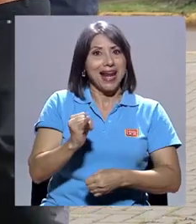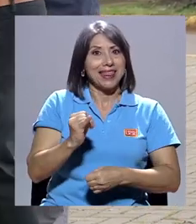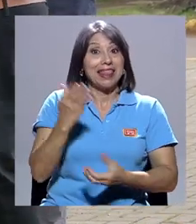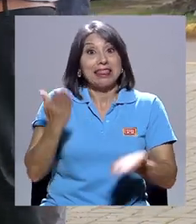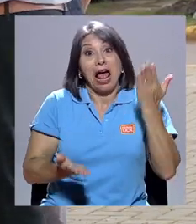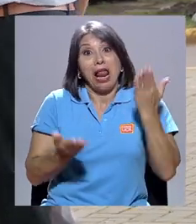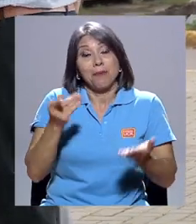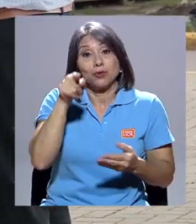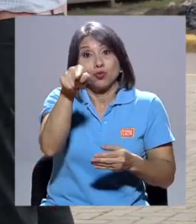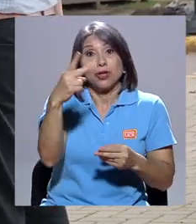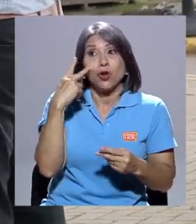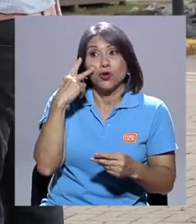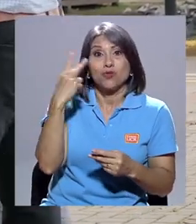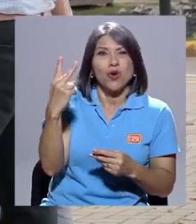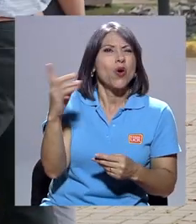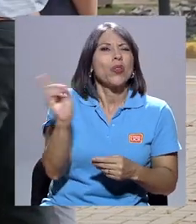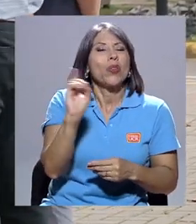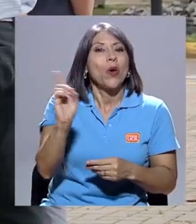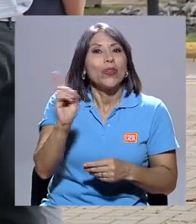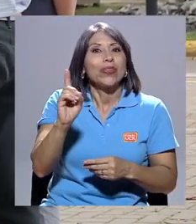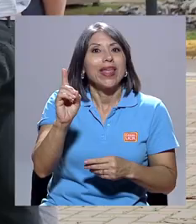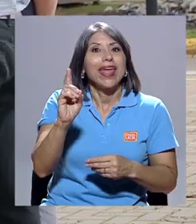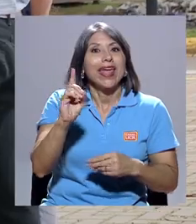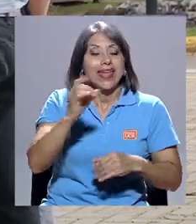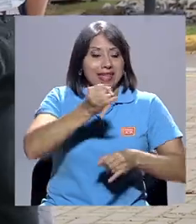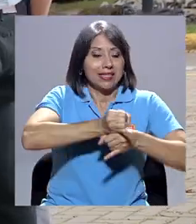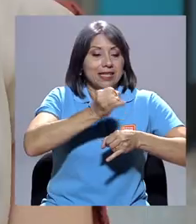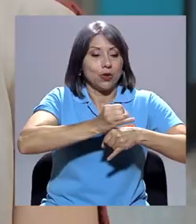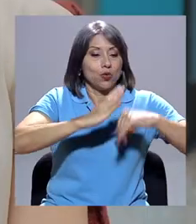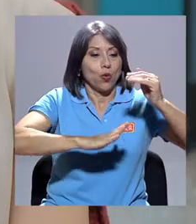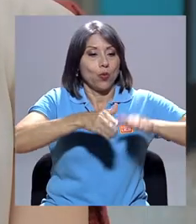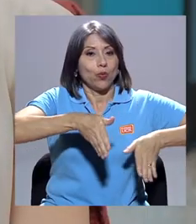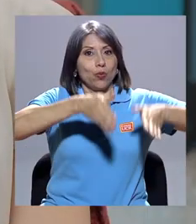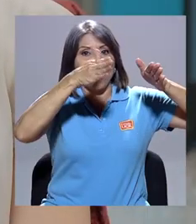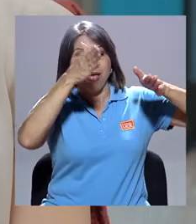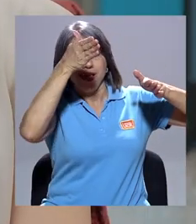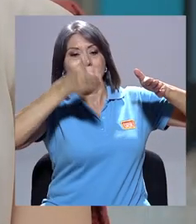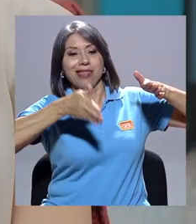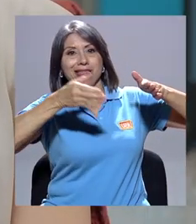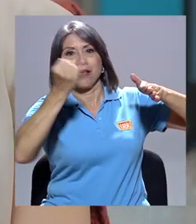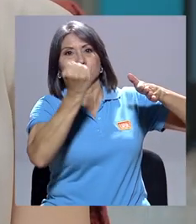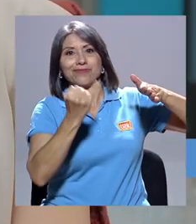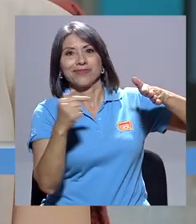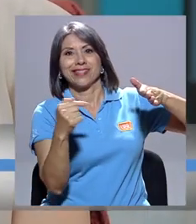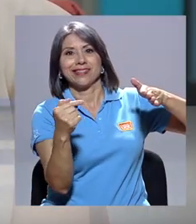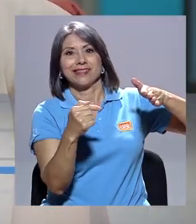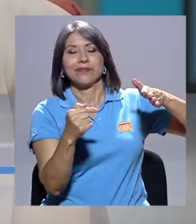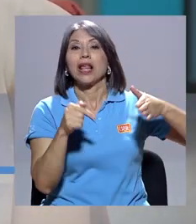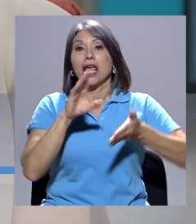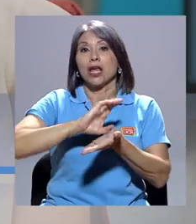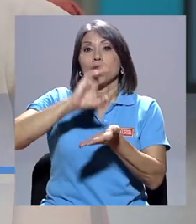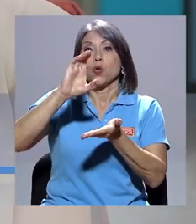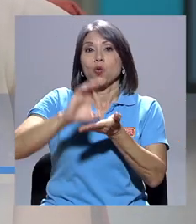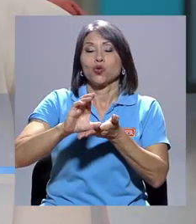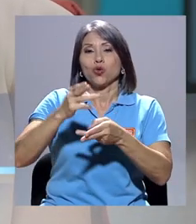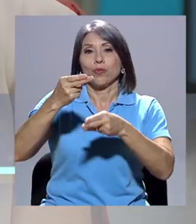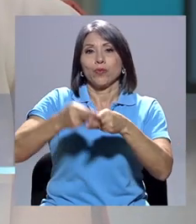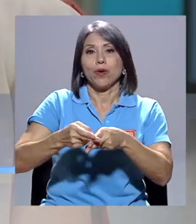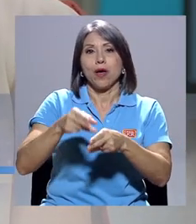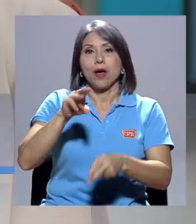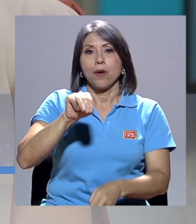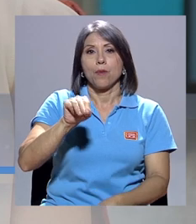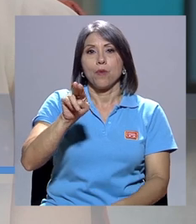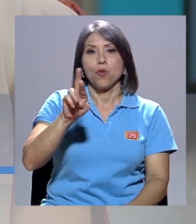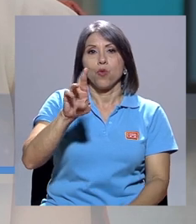tocado observar fuera de las instalaciones del instituto. En el curso de Mural lo que hicimos primeramente fue reunirnos con el instituto,